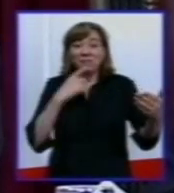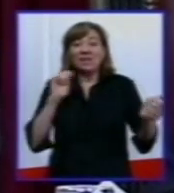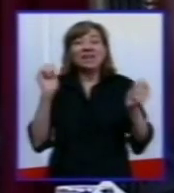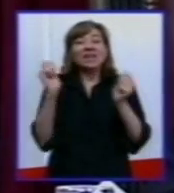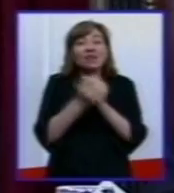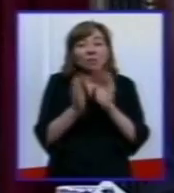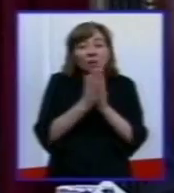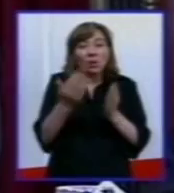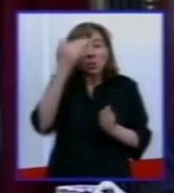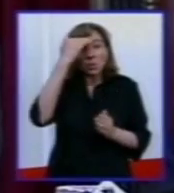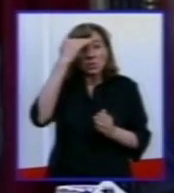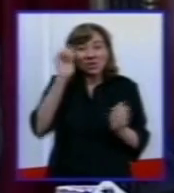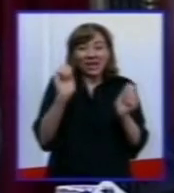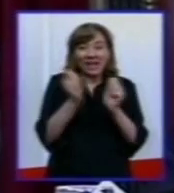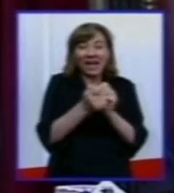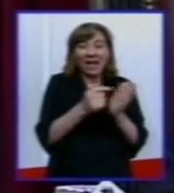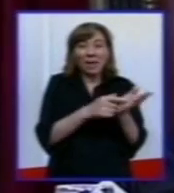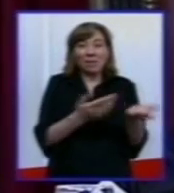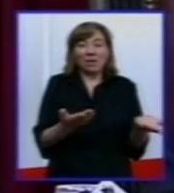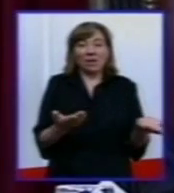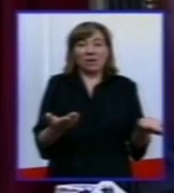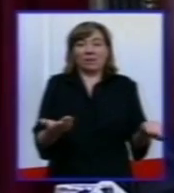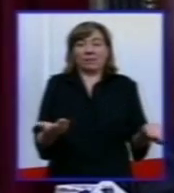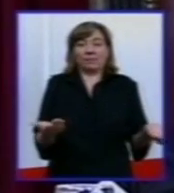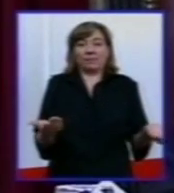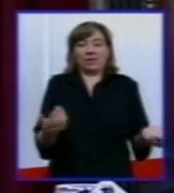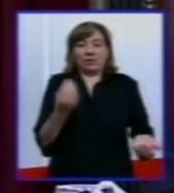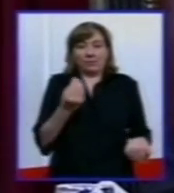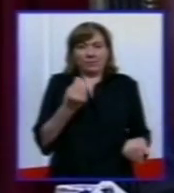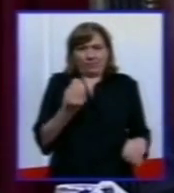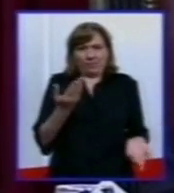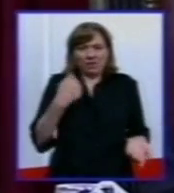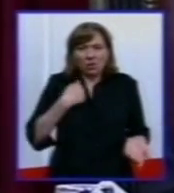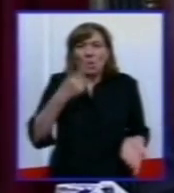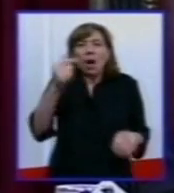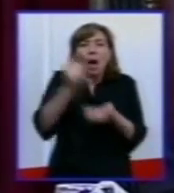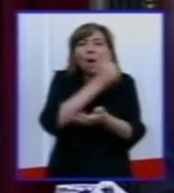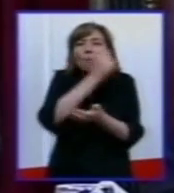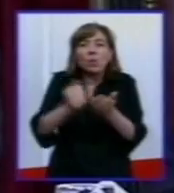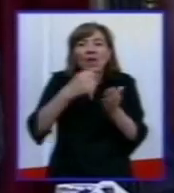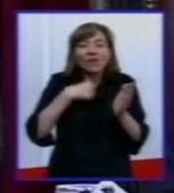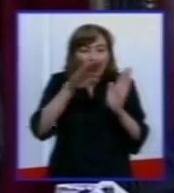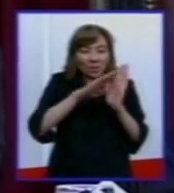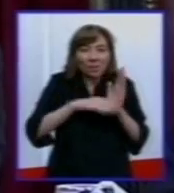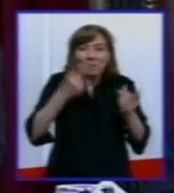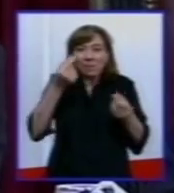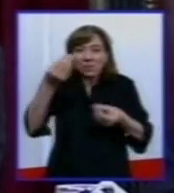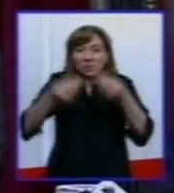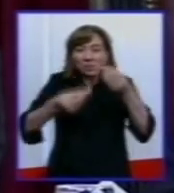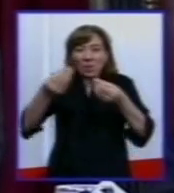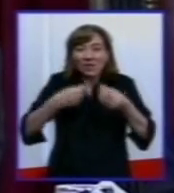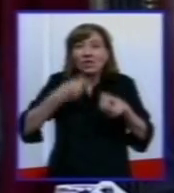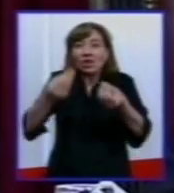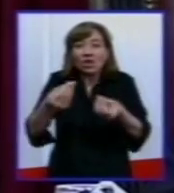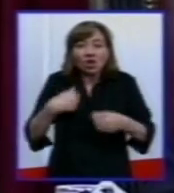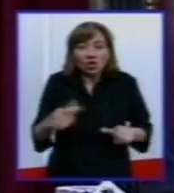constitucionales. Pero a ver, si no he podido lograr que me aprueben el presupuesto, si soy la primera Presidenta